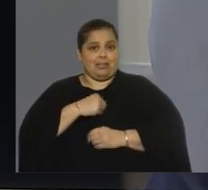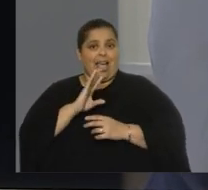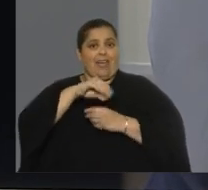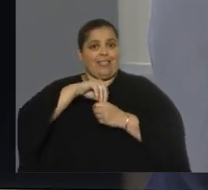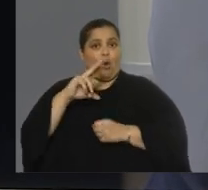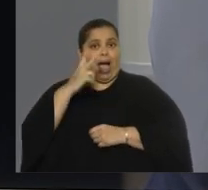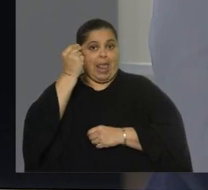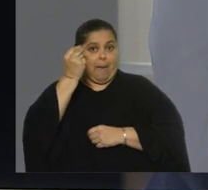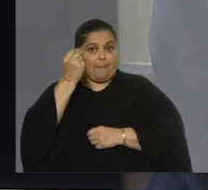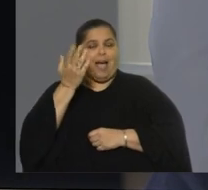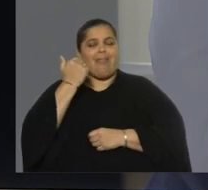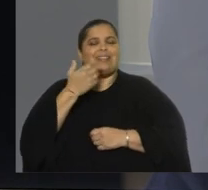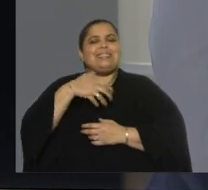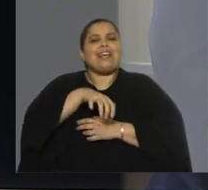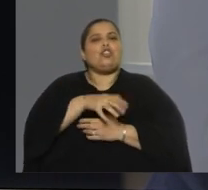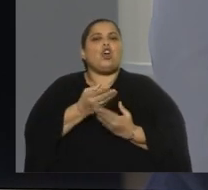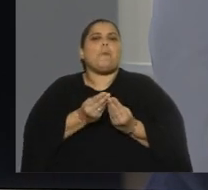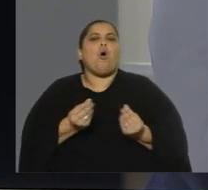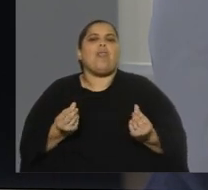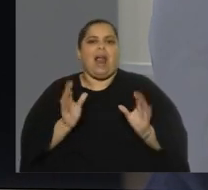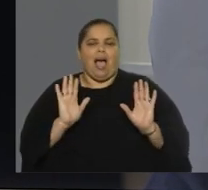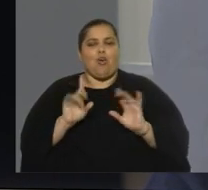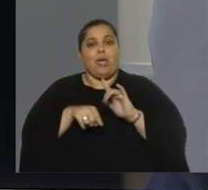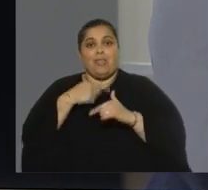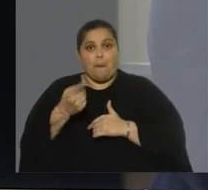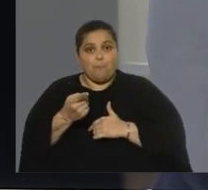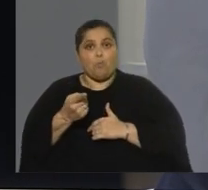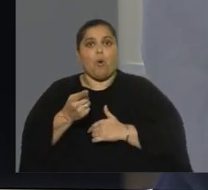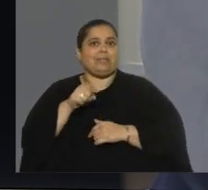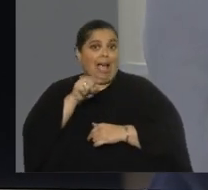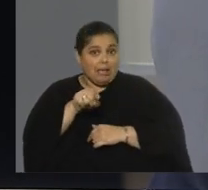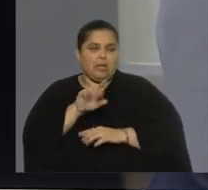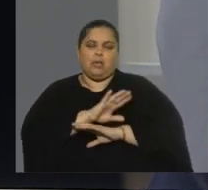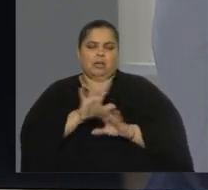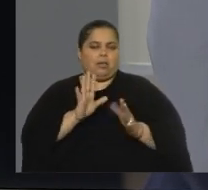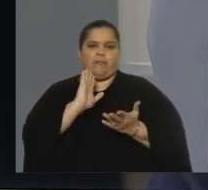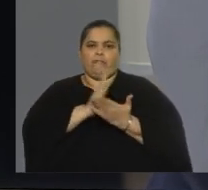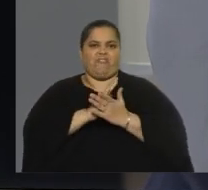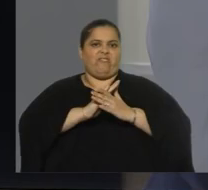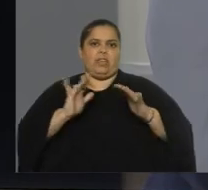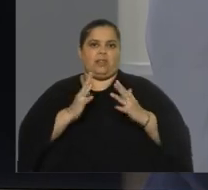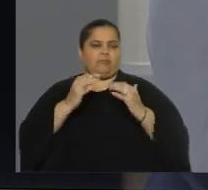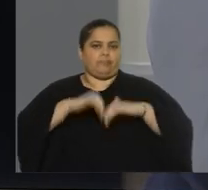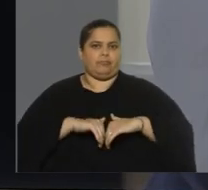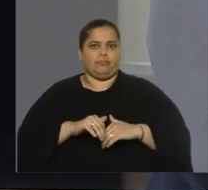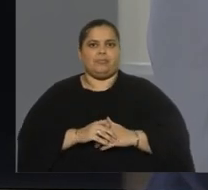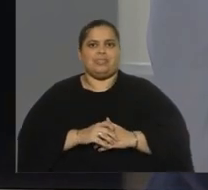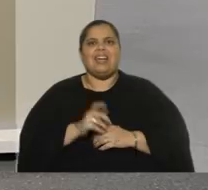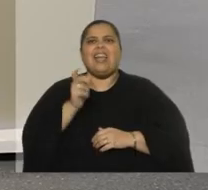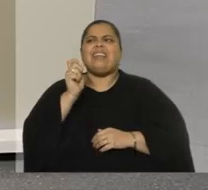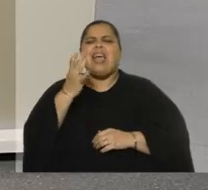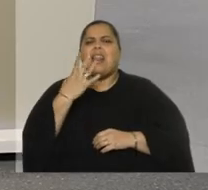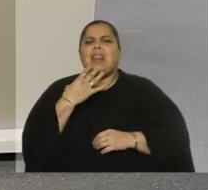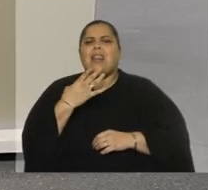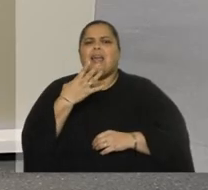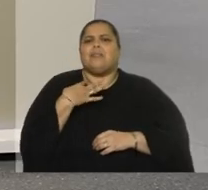se identificaban en ese momento, y en el Poder me terminé de decirlo. ¿Quién la convocó ahí? Bueno, a mí, no sé si va a